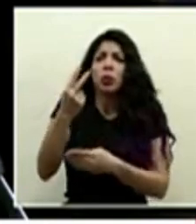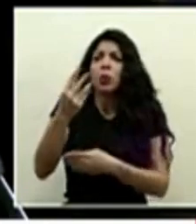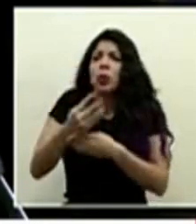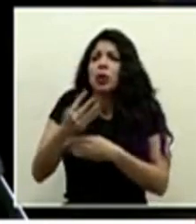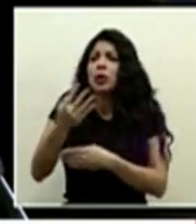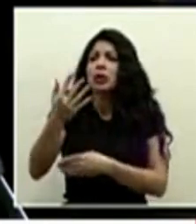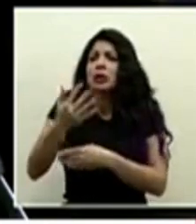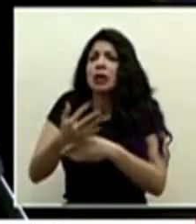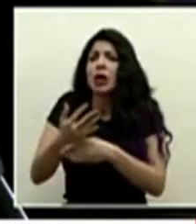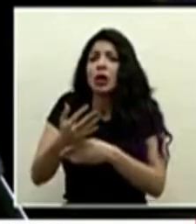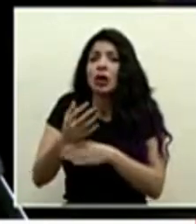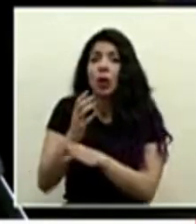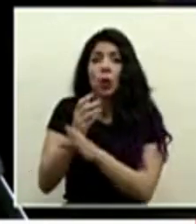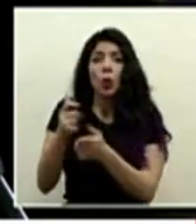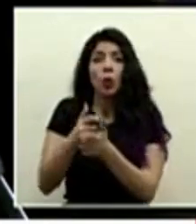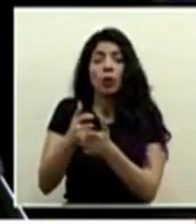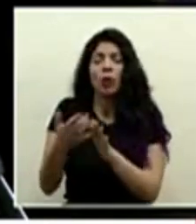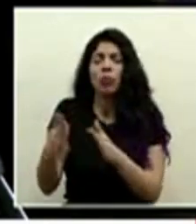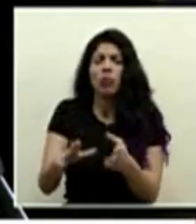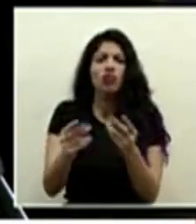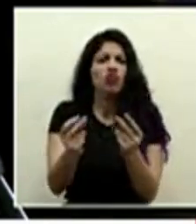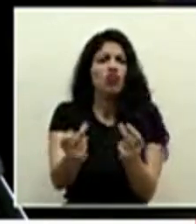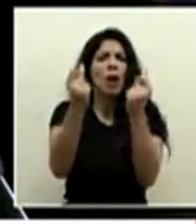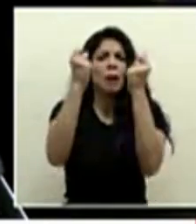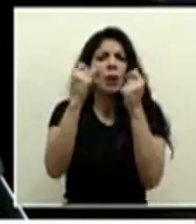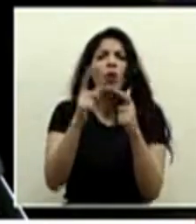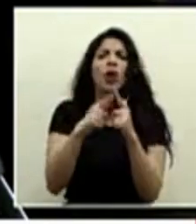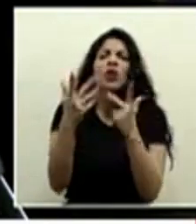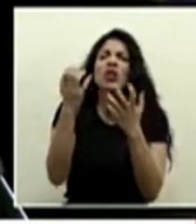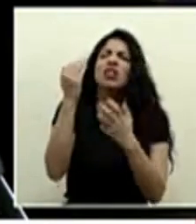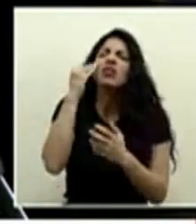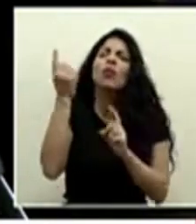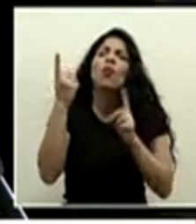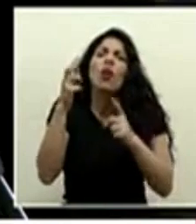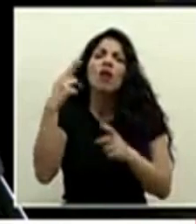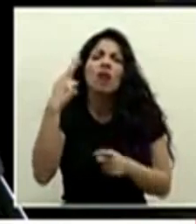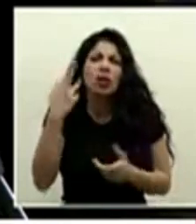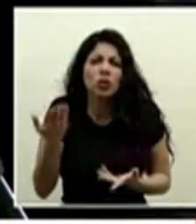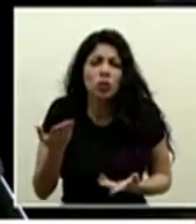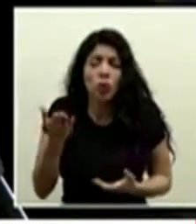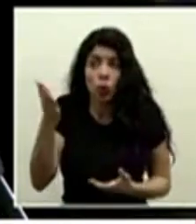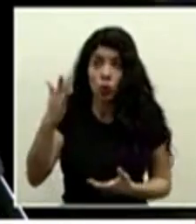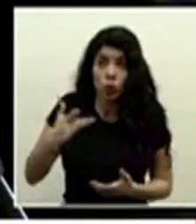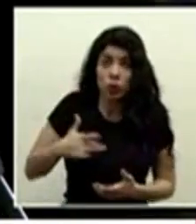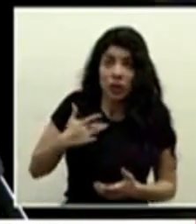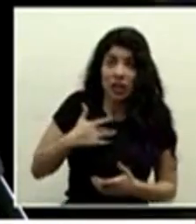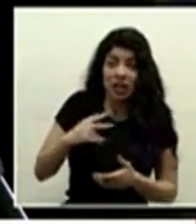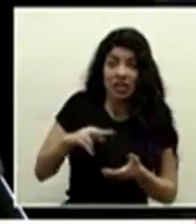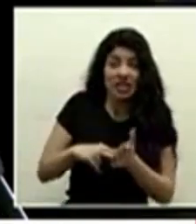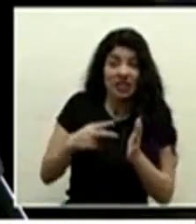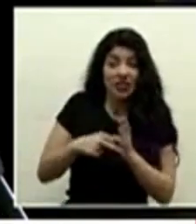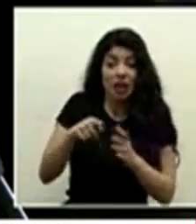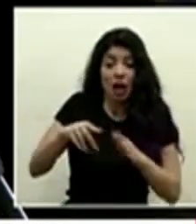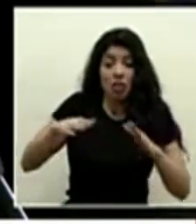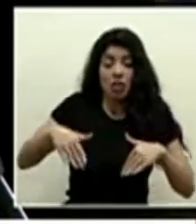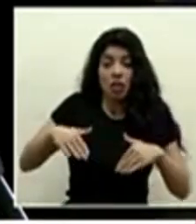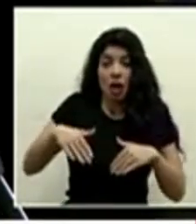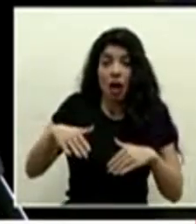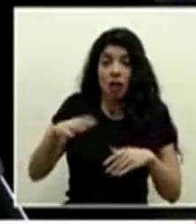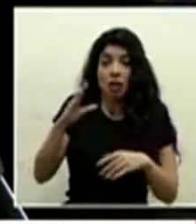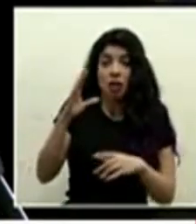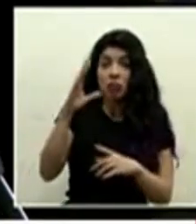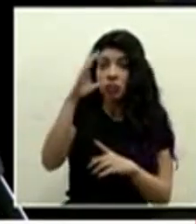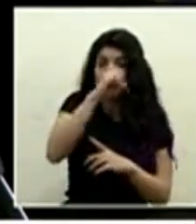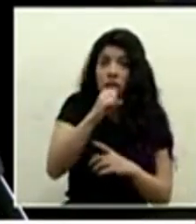días en UCI y ha sido muy muy rápida su muerte entonces quiero saber si es eso y si ustedes sienten que es una situación tardía no sé si hay un llamado